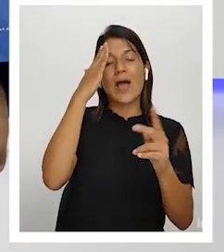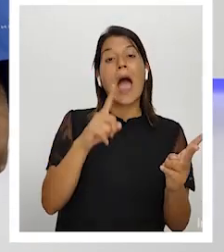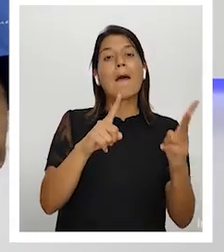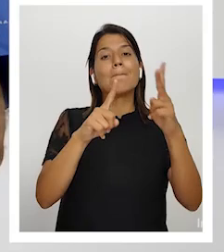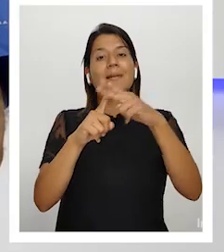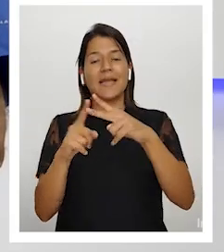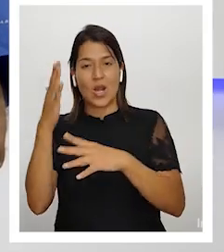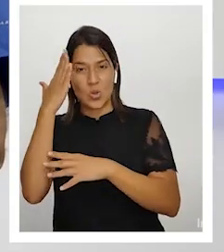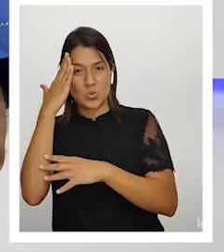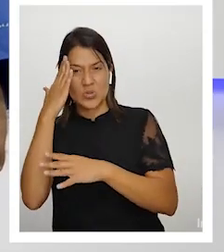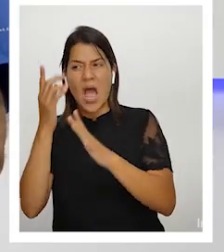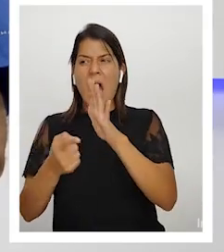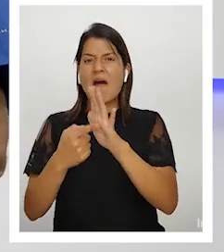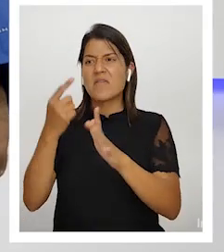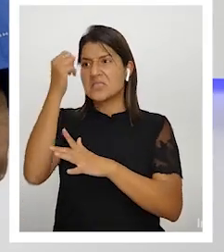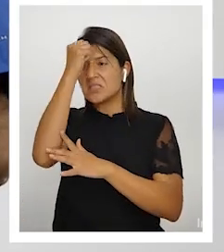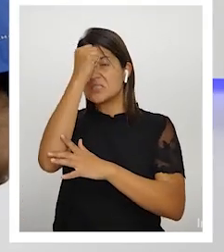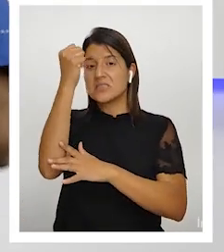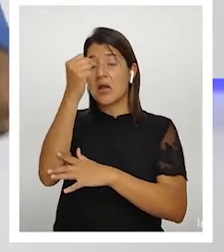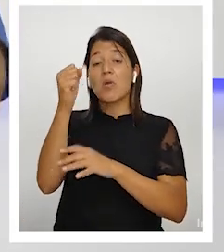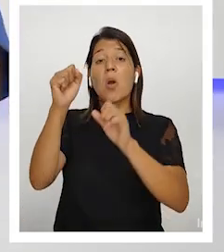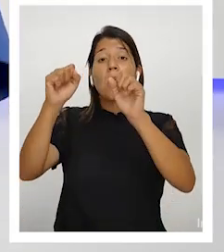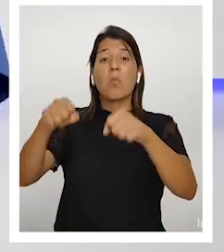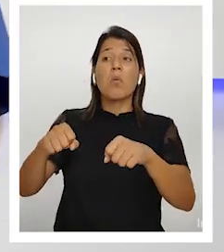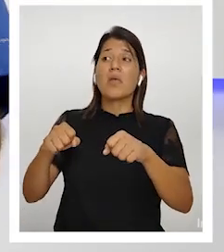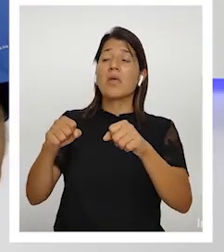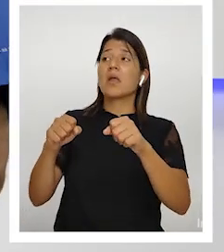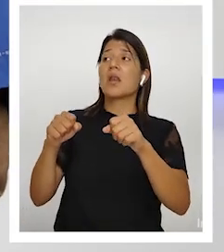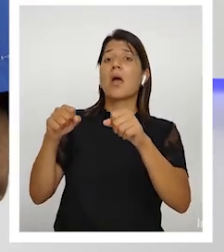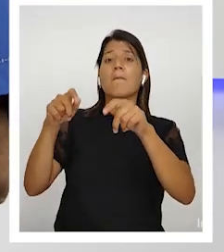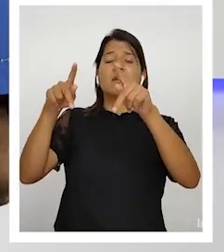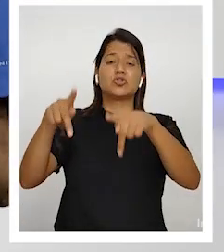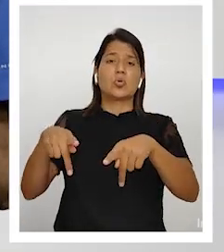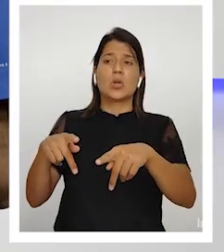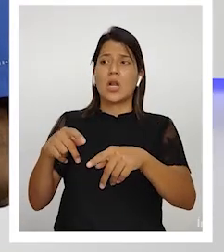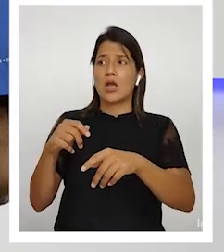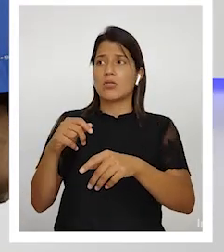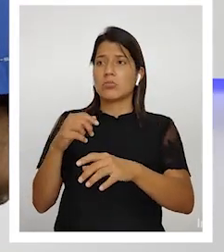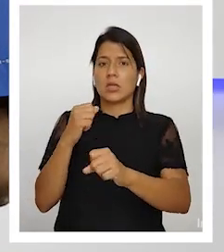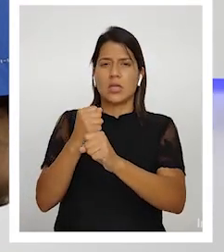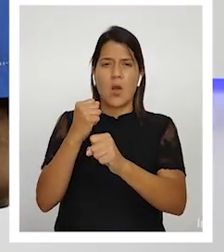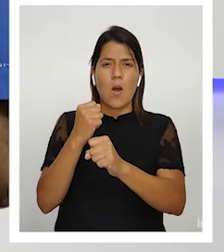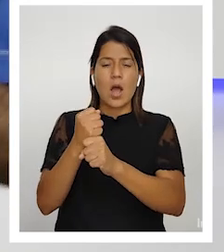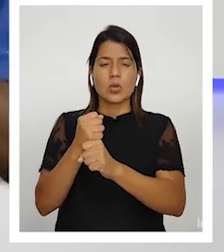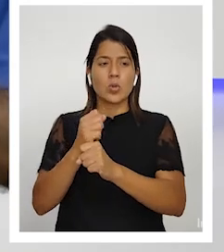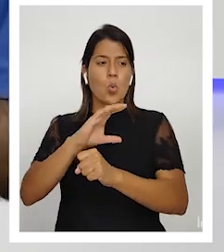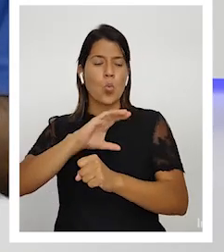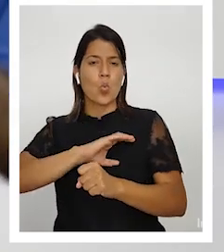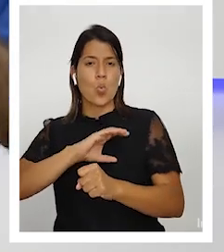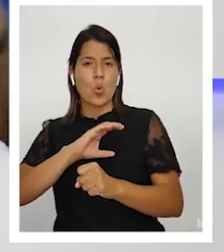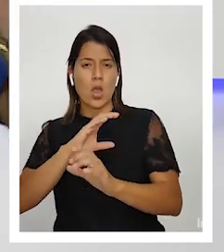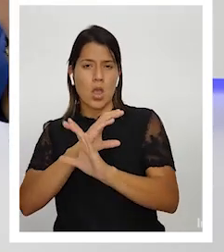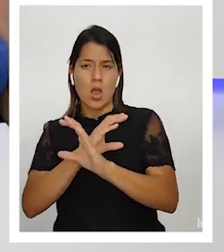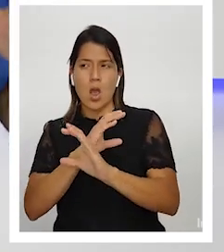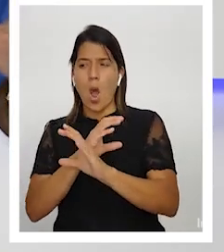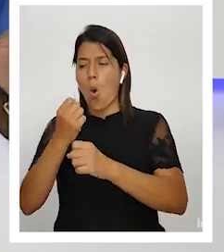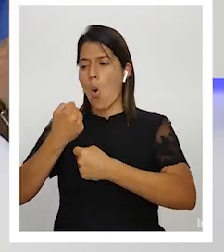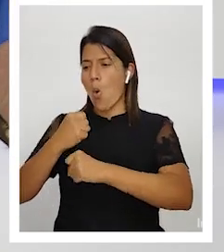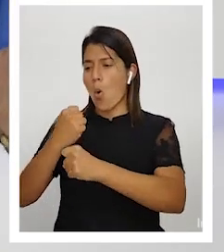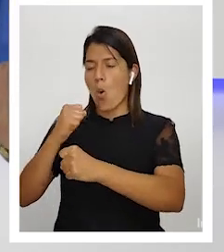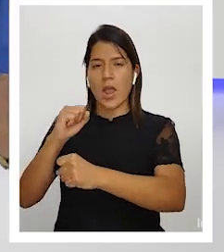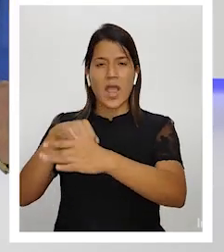puede ser el portero del instituto o de lo que sea que dice mira eso no va por ahí por esto y esto y esto porque está